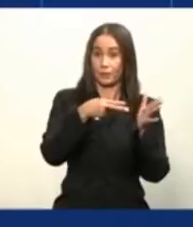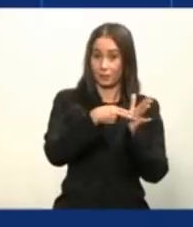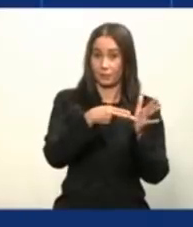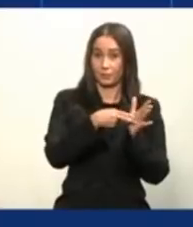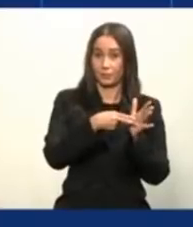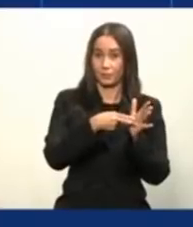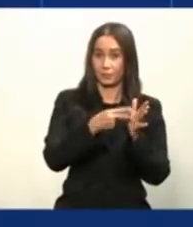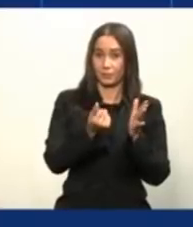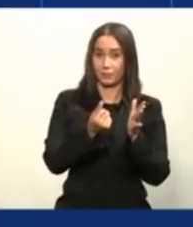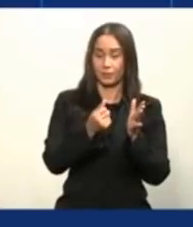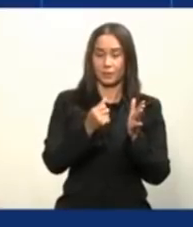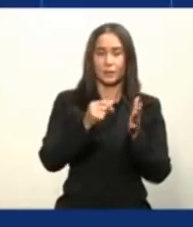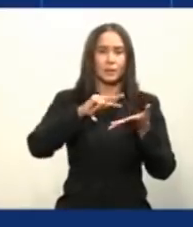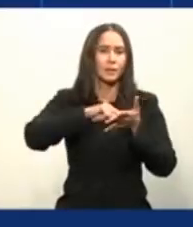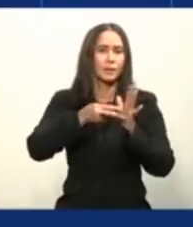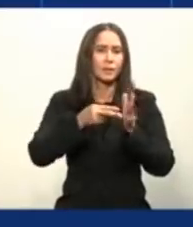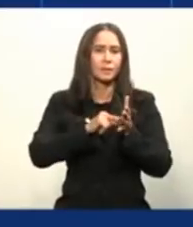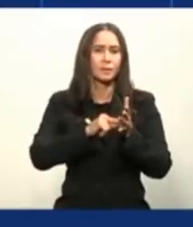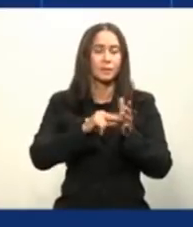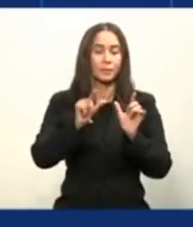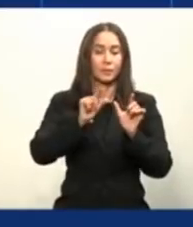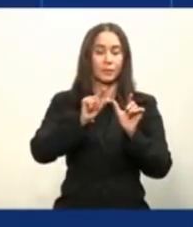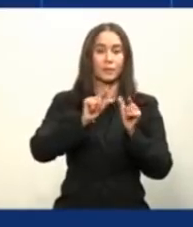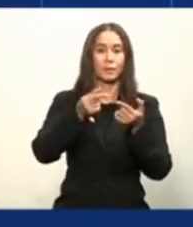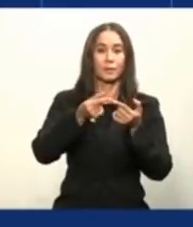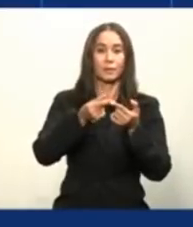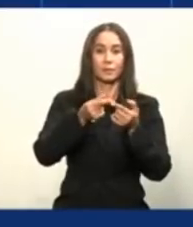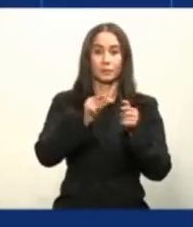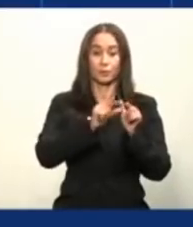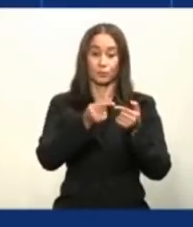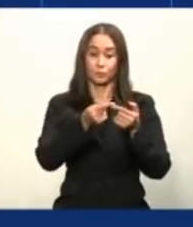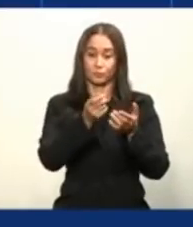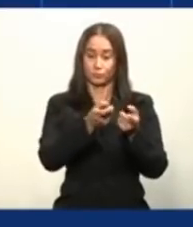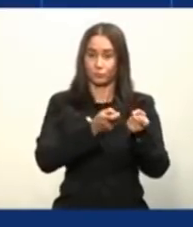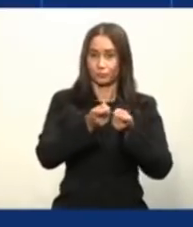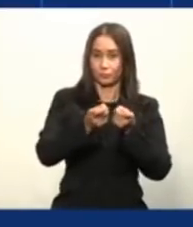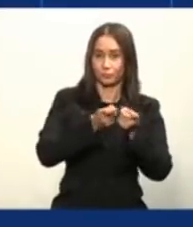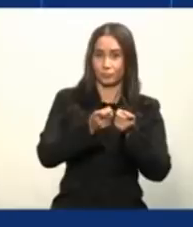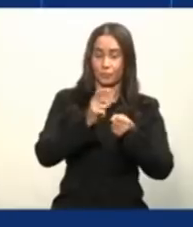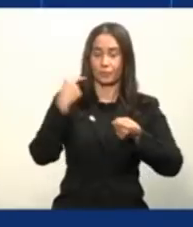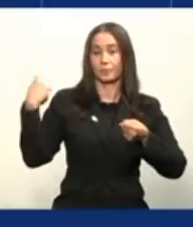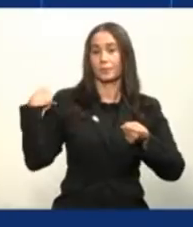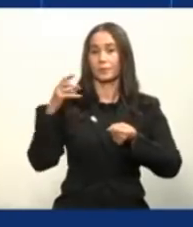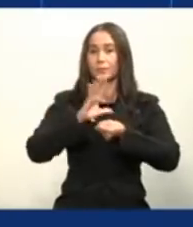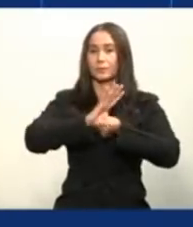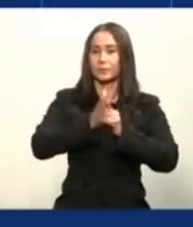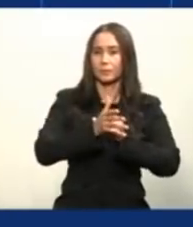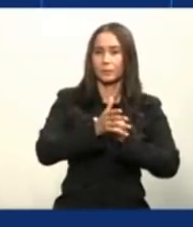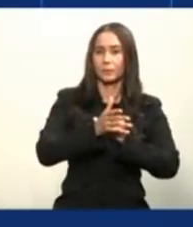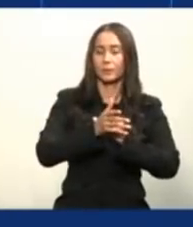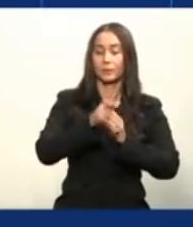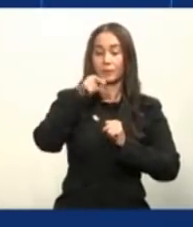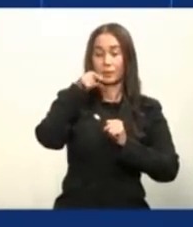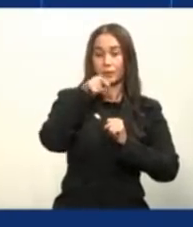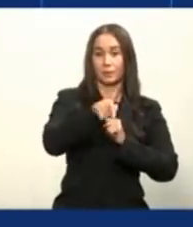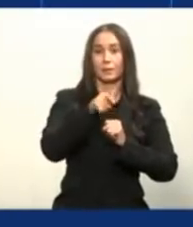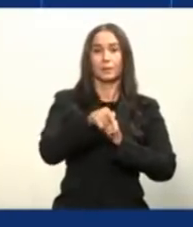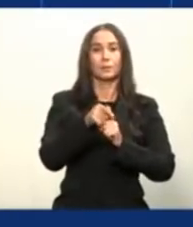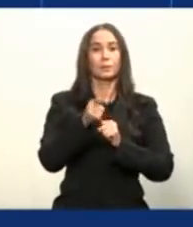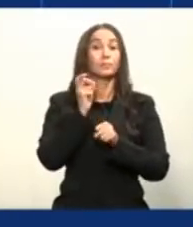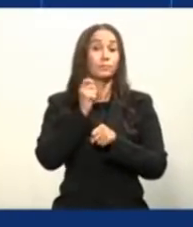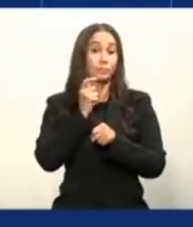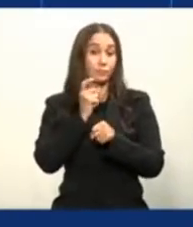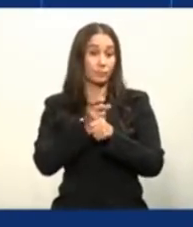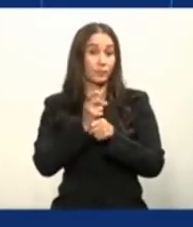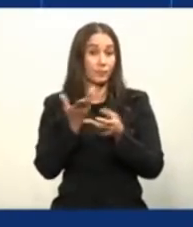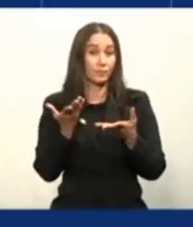es más que la gobernanza del Plan Nacional de Vacunación contra el COVID-19. Es algo complejo y,